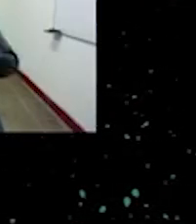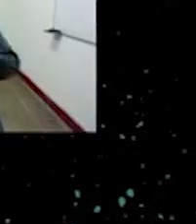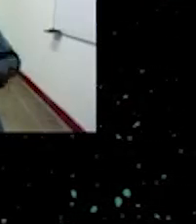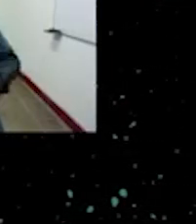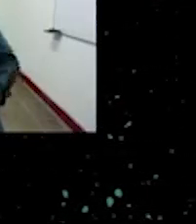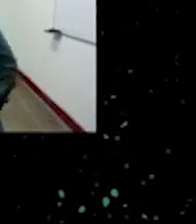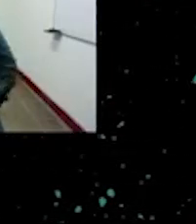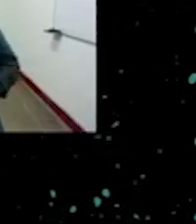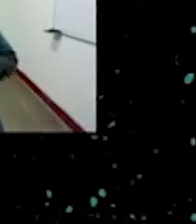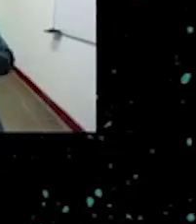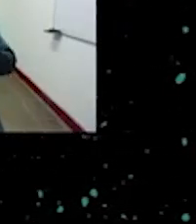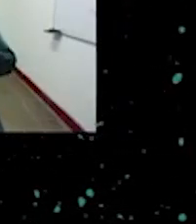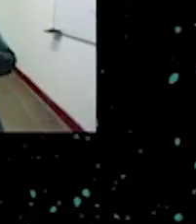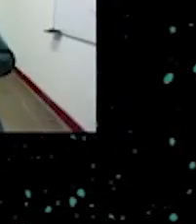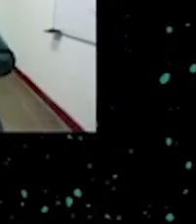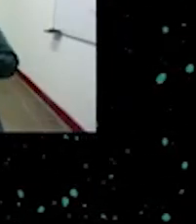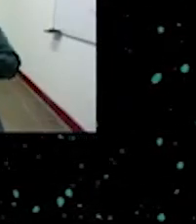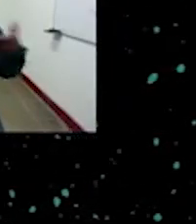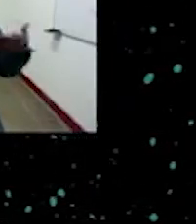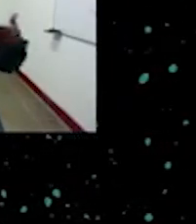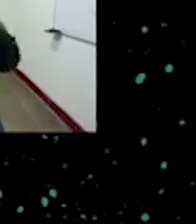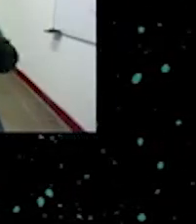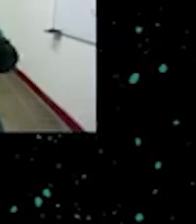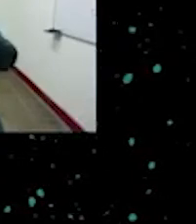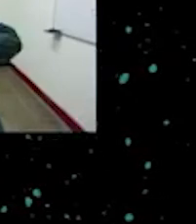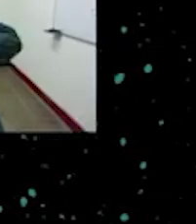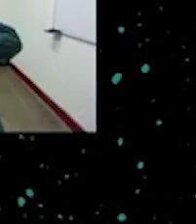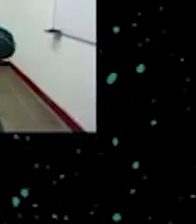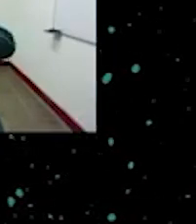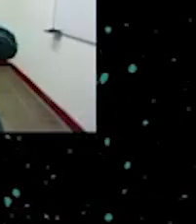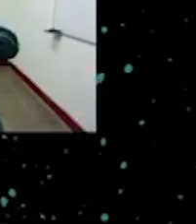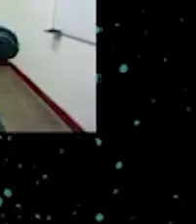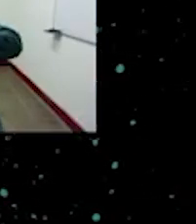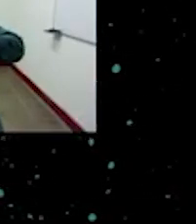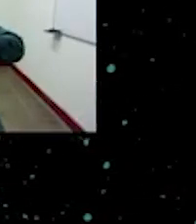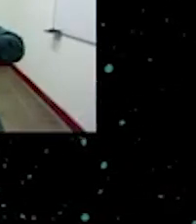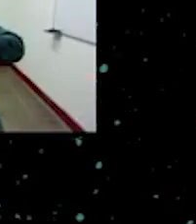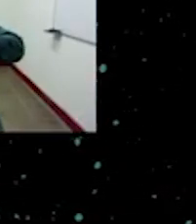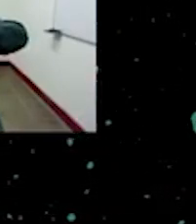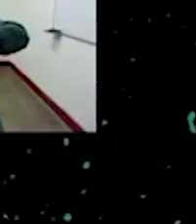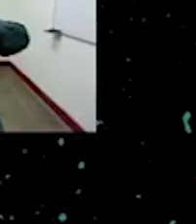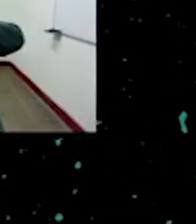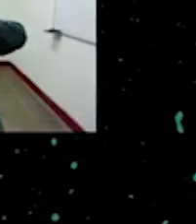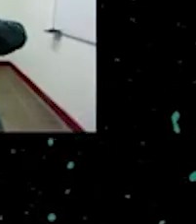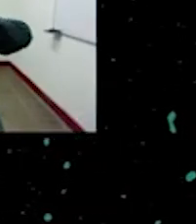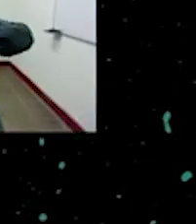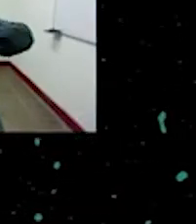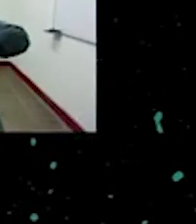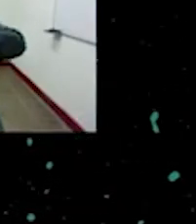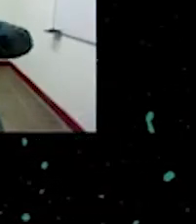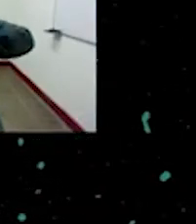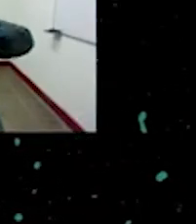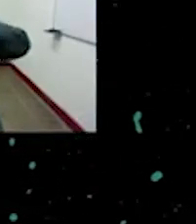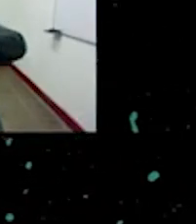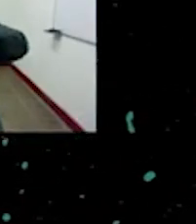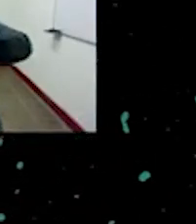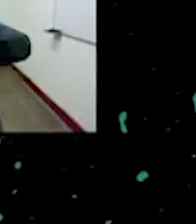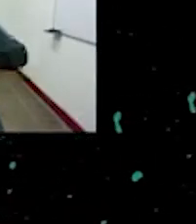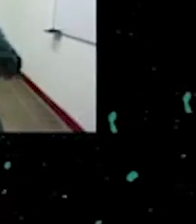llegaron a distintos países americanos ¿no? que los autores fueron eh